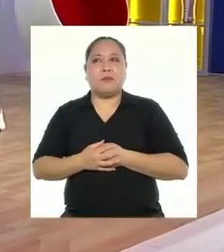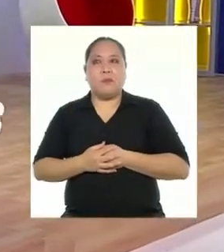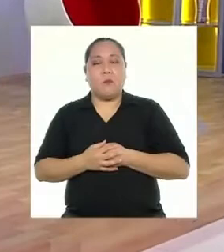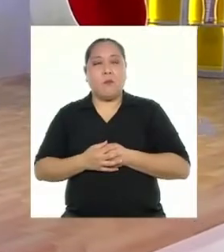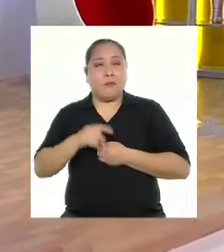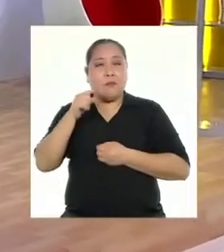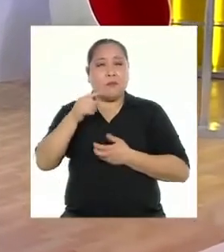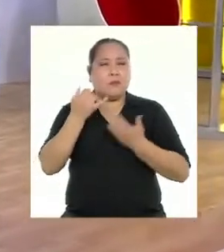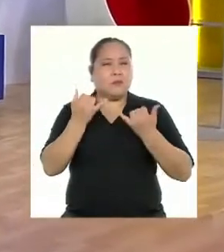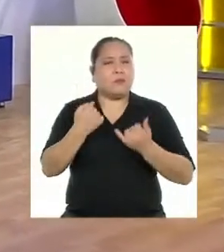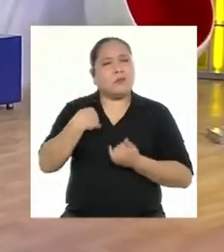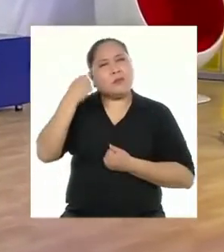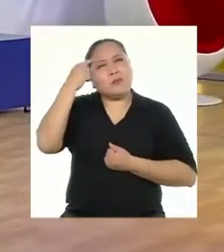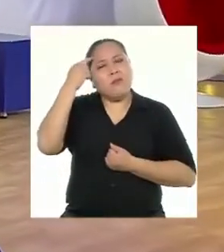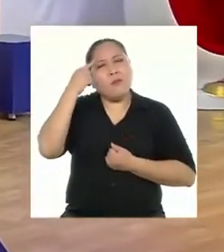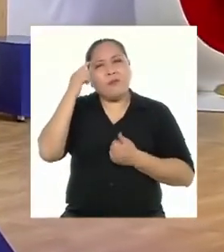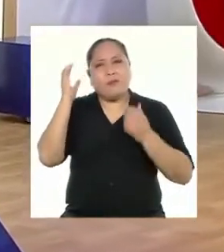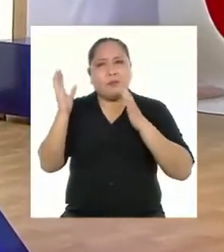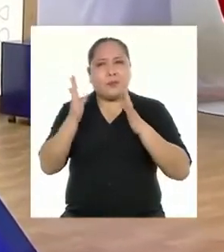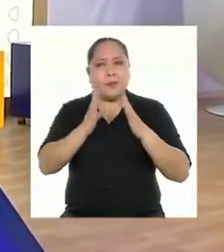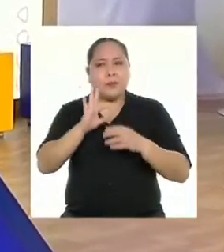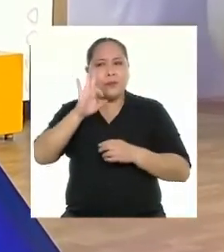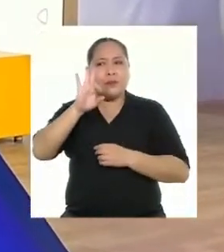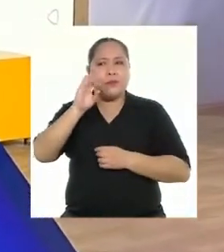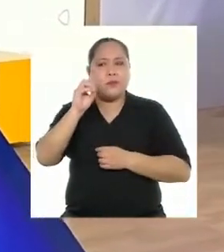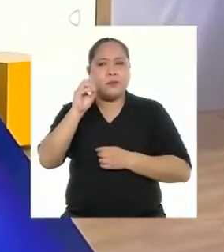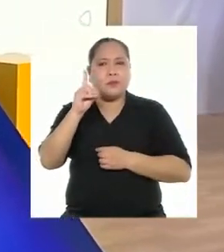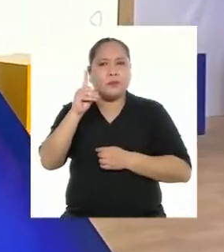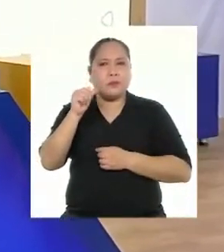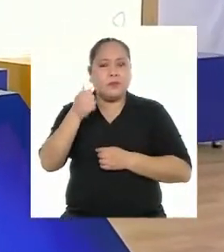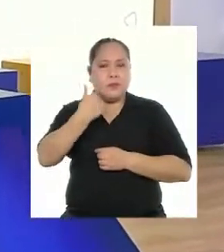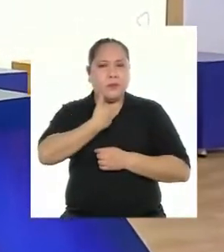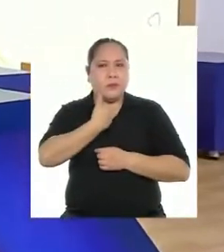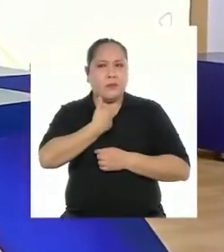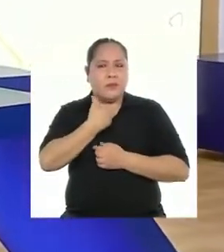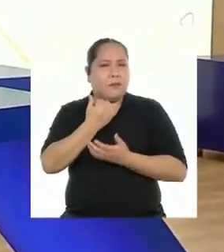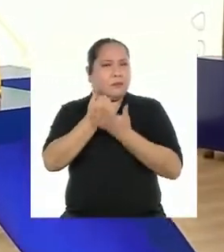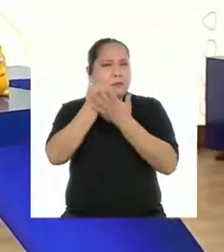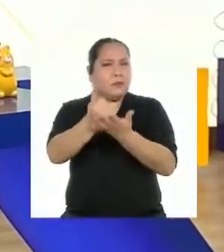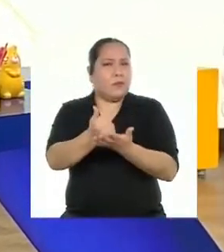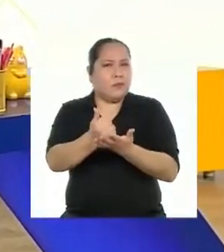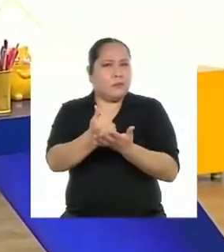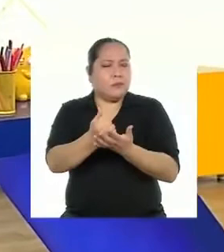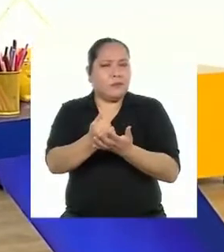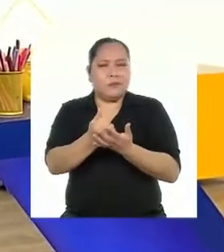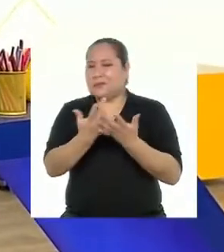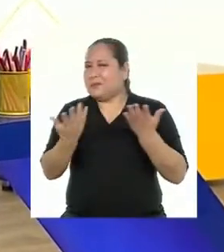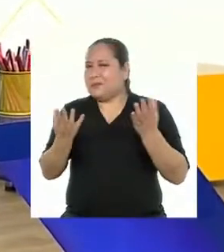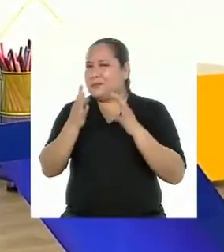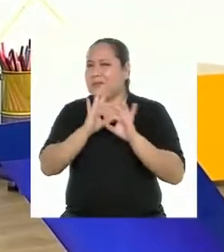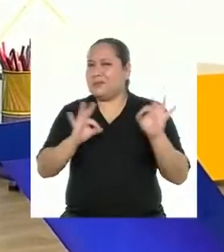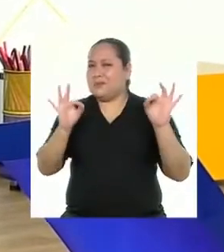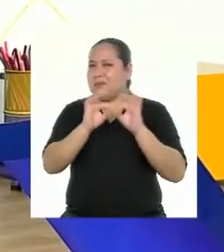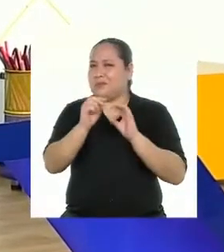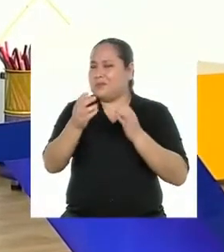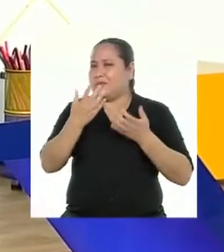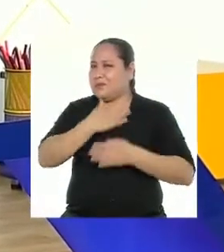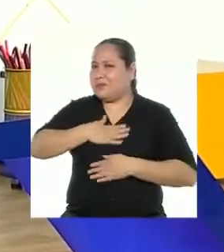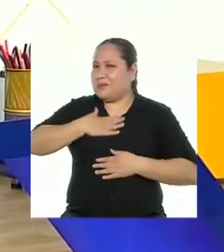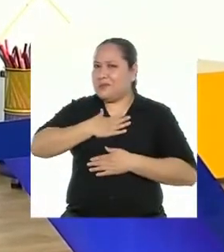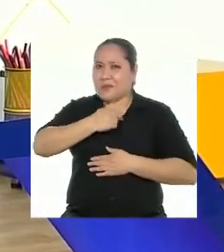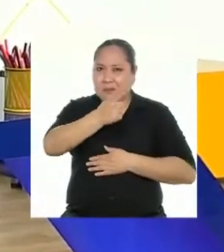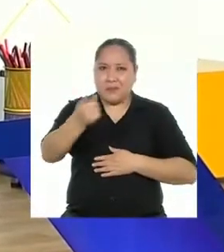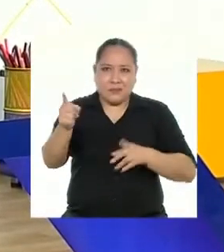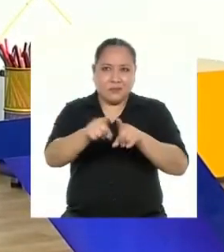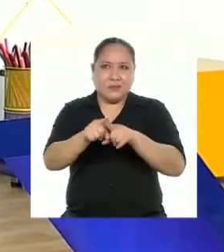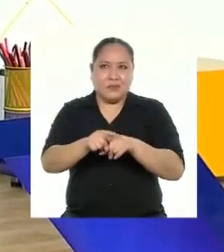Ahora que lo pienso, elaborar un FODA personal podría ser muy útil y muy divertido para ustedes también. ¡No se diga